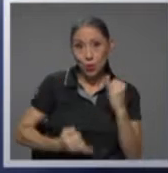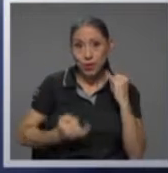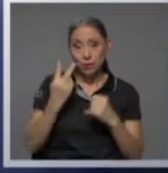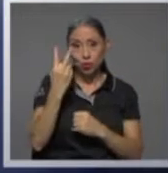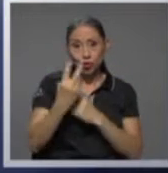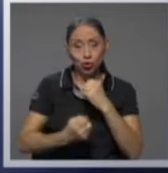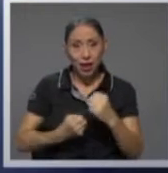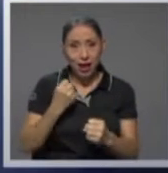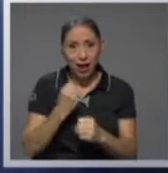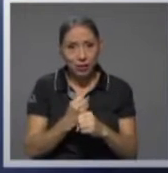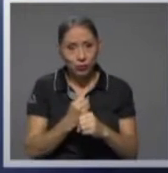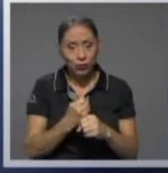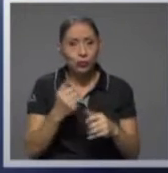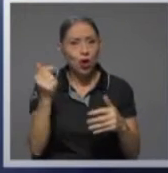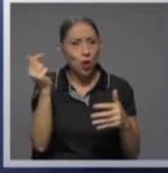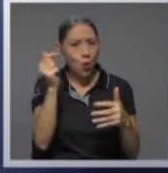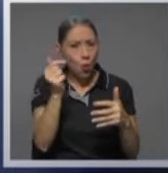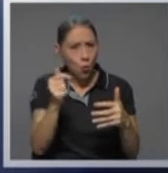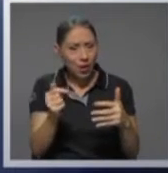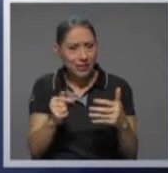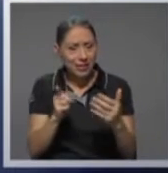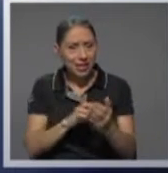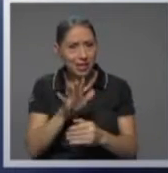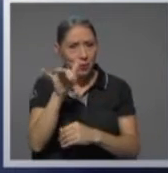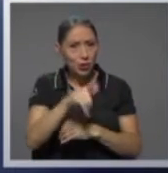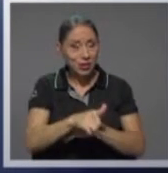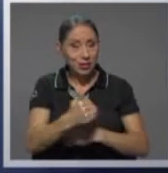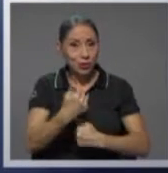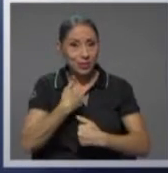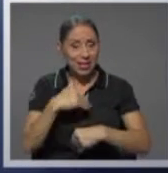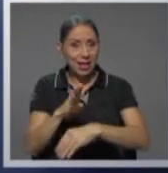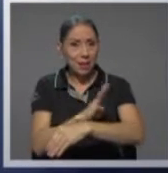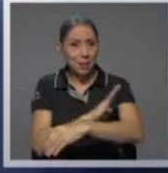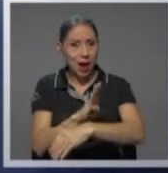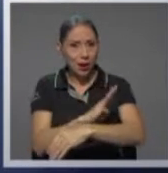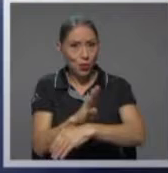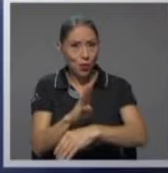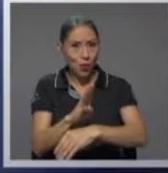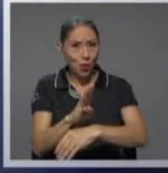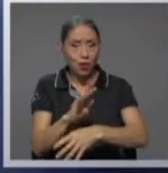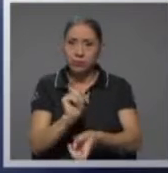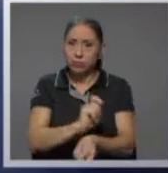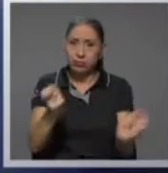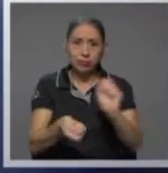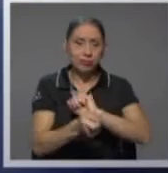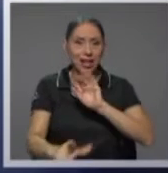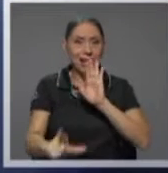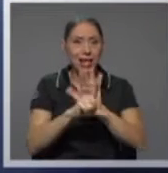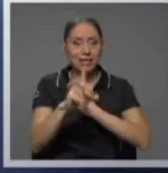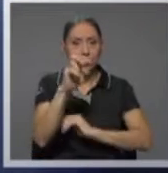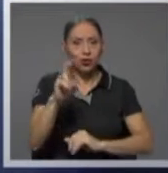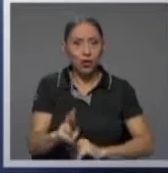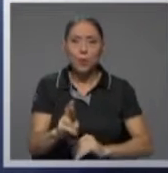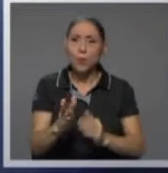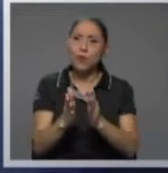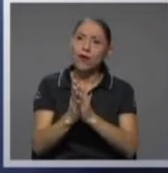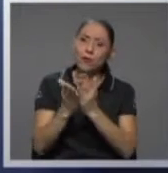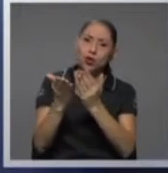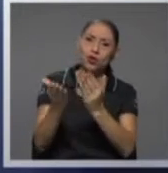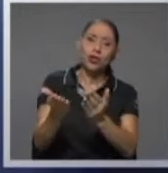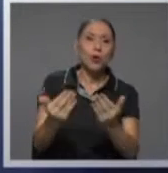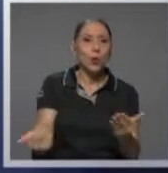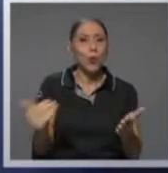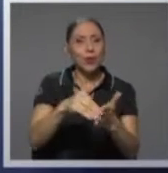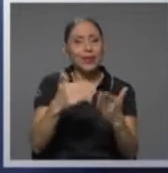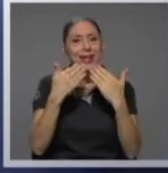una serie de proyectos que el Banco tenía se convirtieron en leyes de la República. Por favor, Don Rodrigo, y de nuevo,